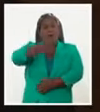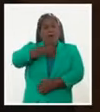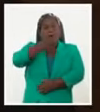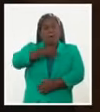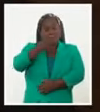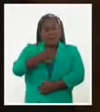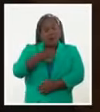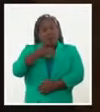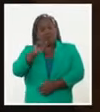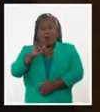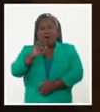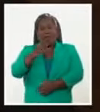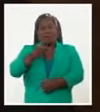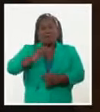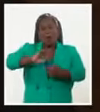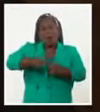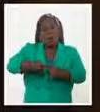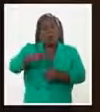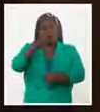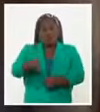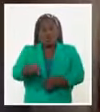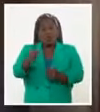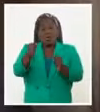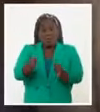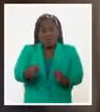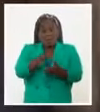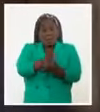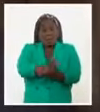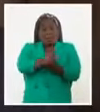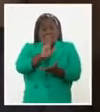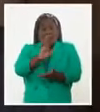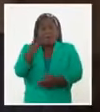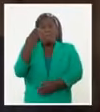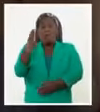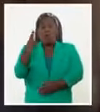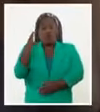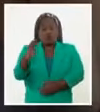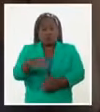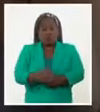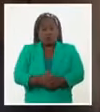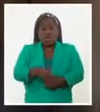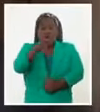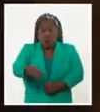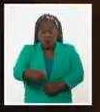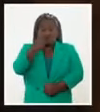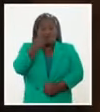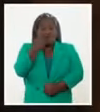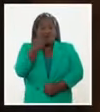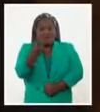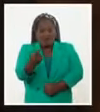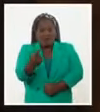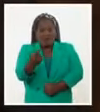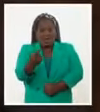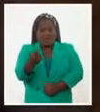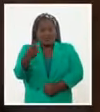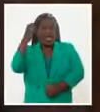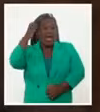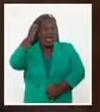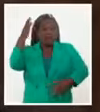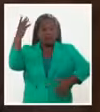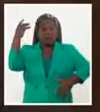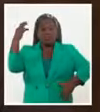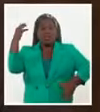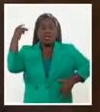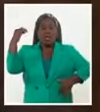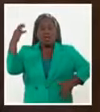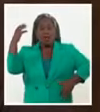tanto en broma, Leal, que darás para el bronce y hoy se materializa esa visión de Silvio en